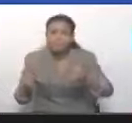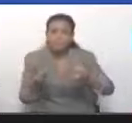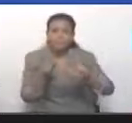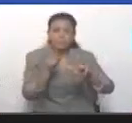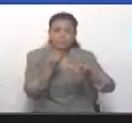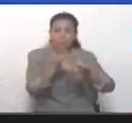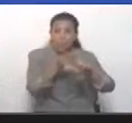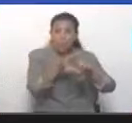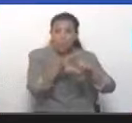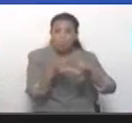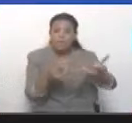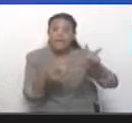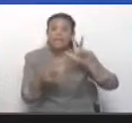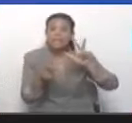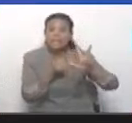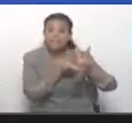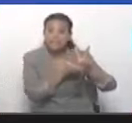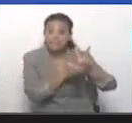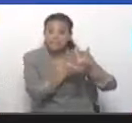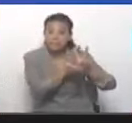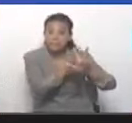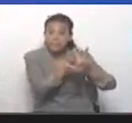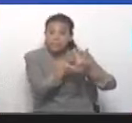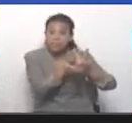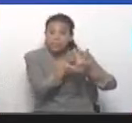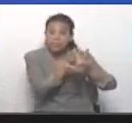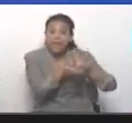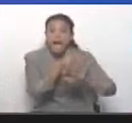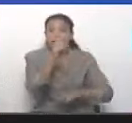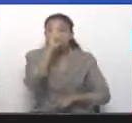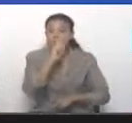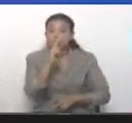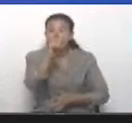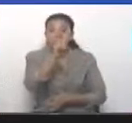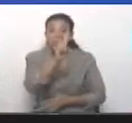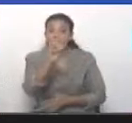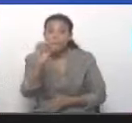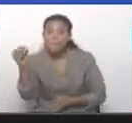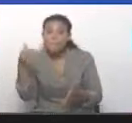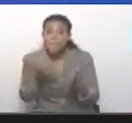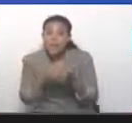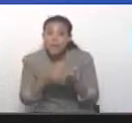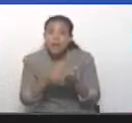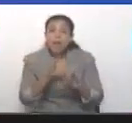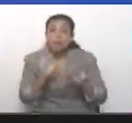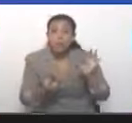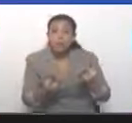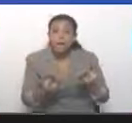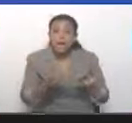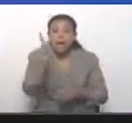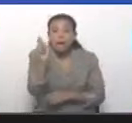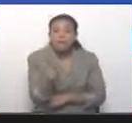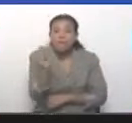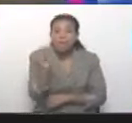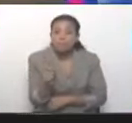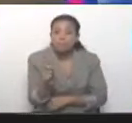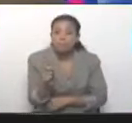Segundo referéndum. El tercer referéndum se hizo en el año 2000, fue el llamado referéndum sindical.